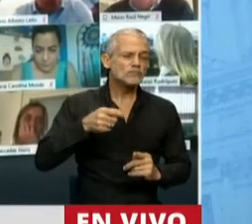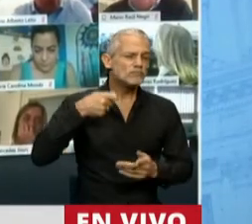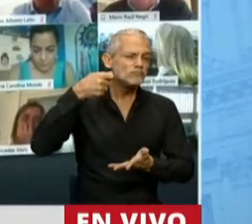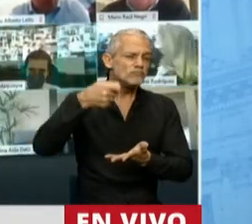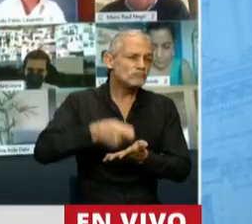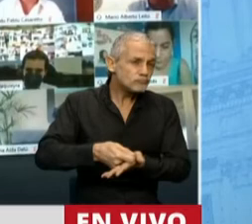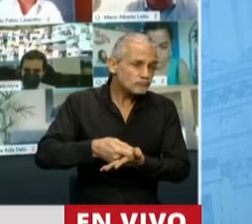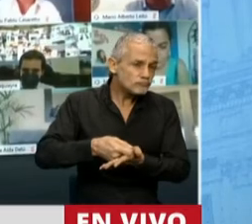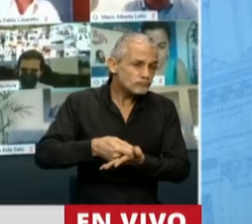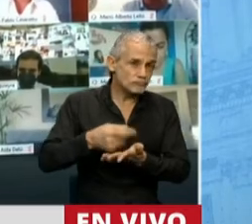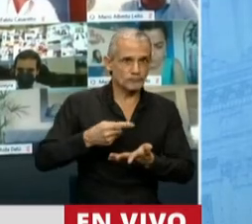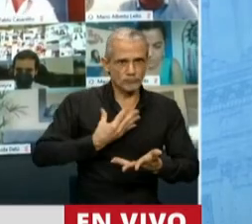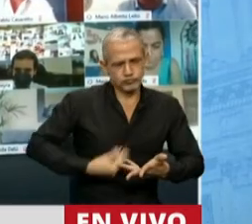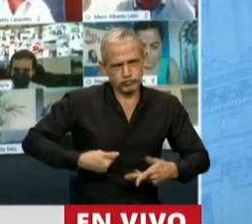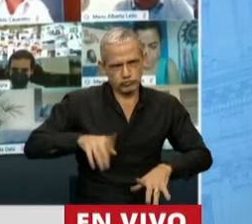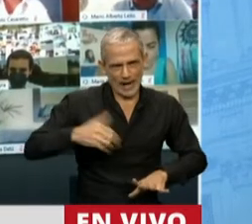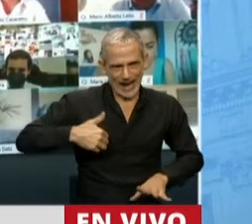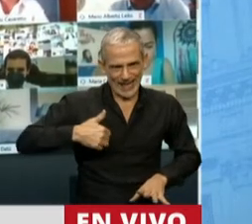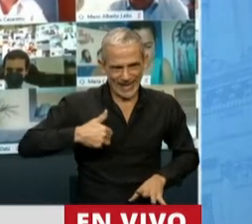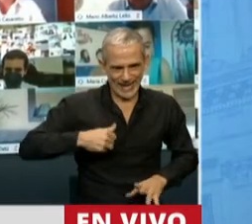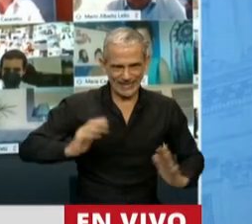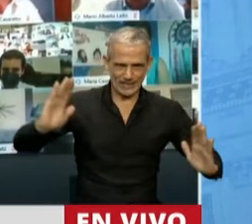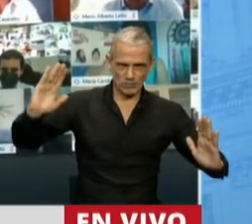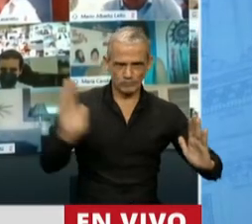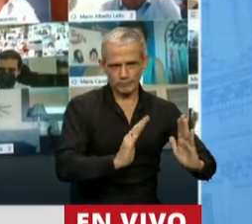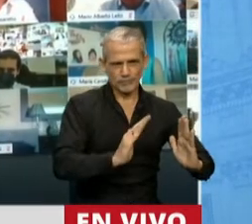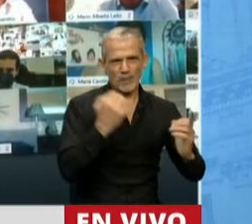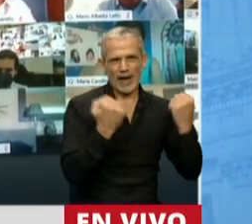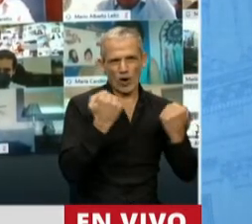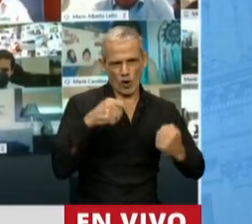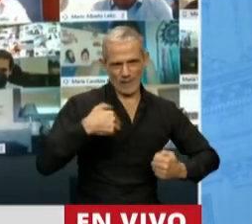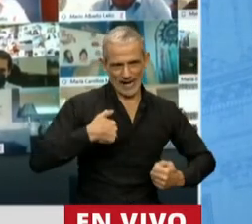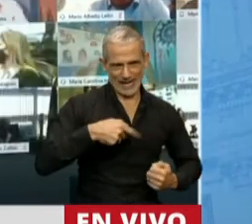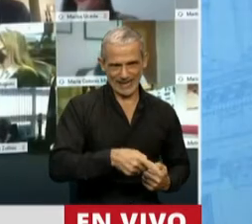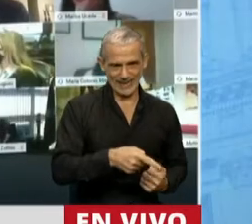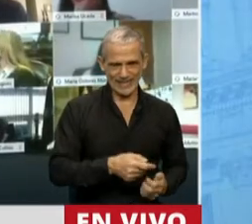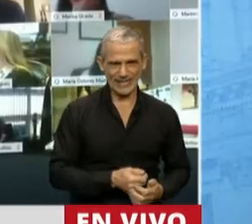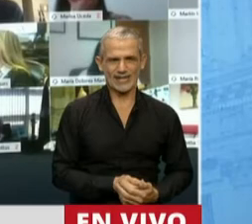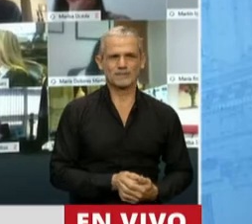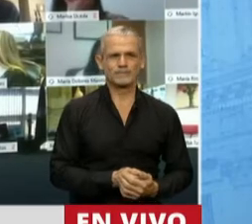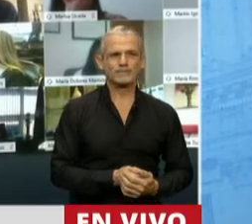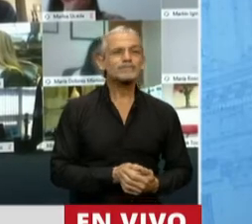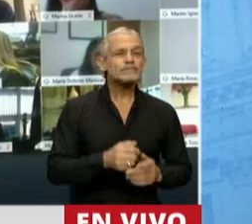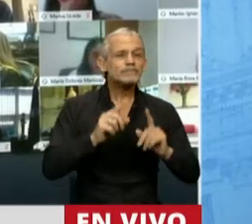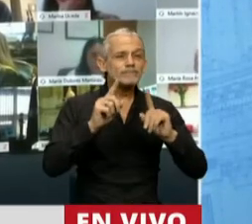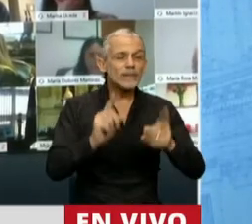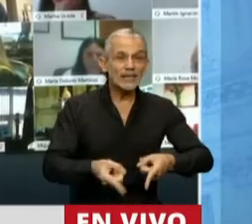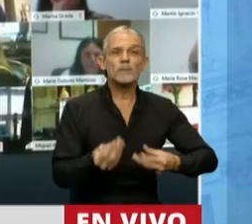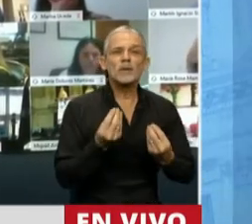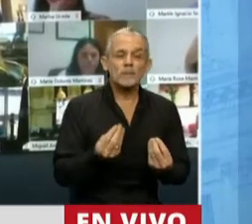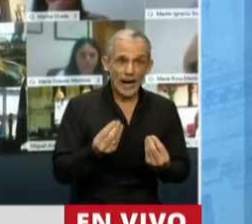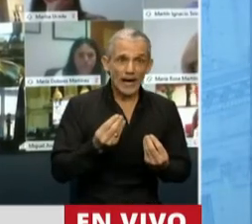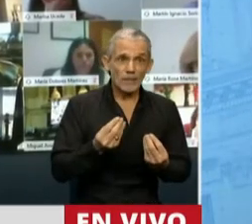alivio muy grande para las finanzas del país y para el